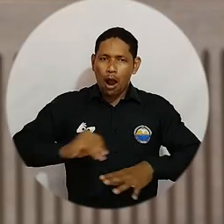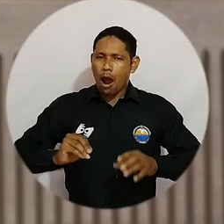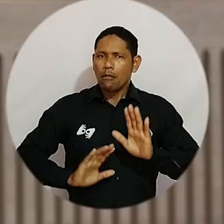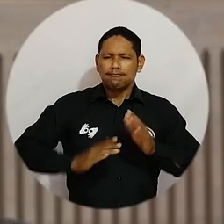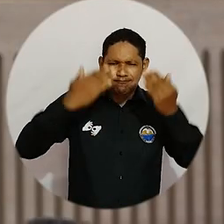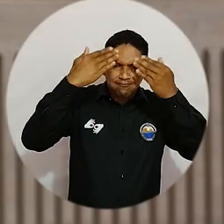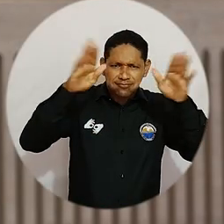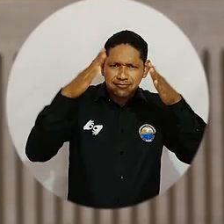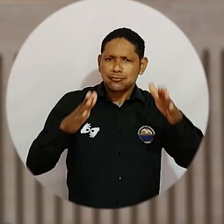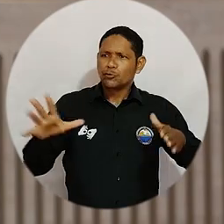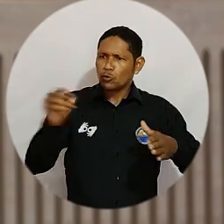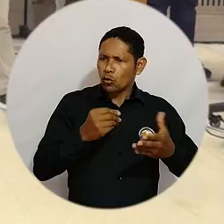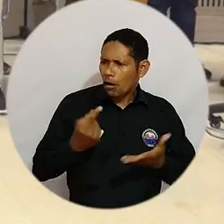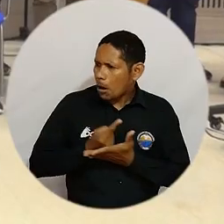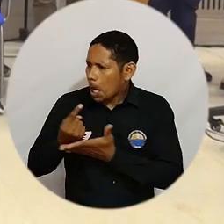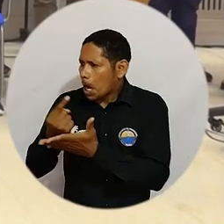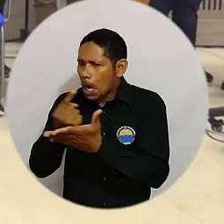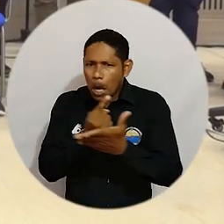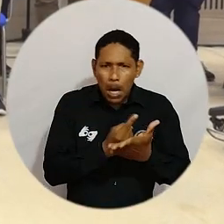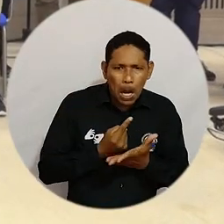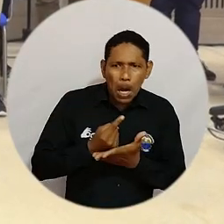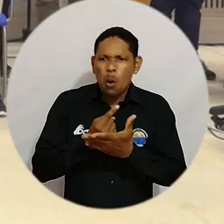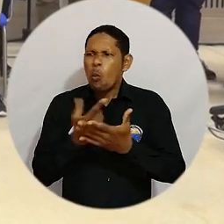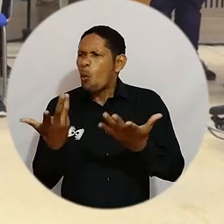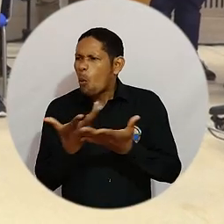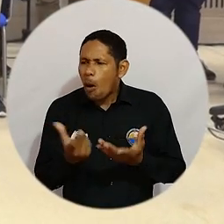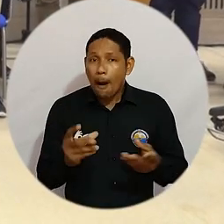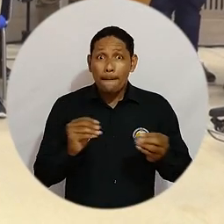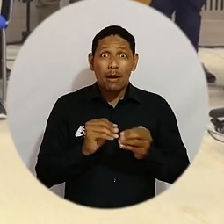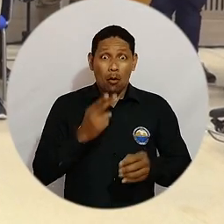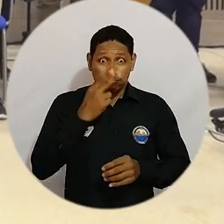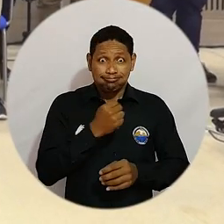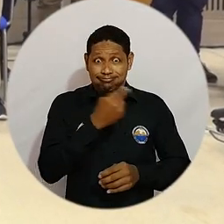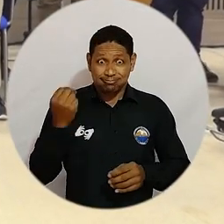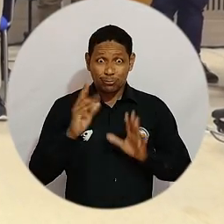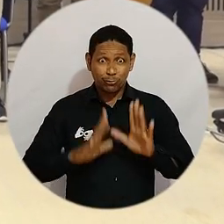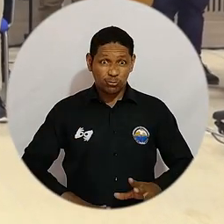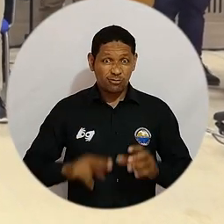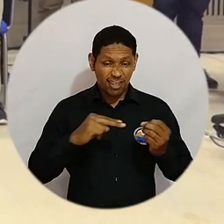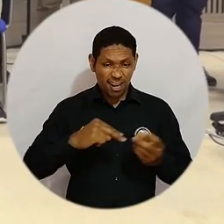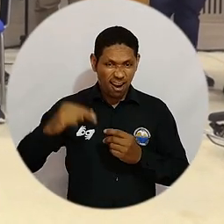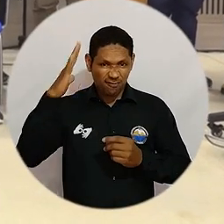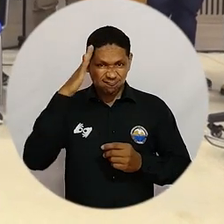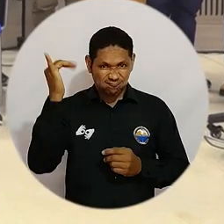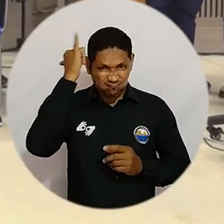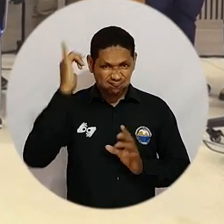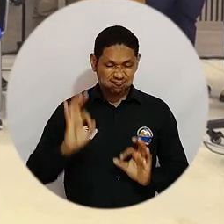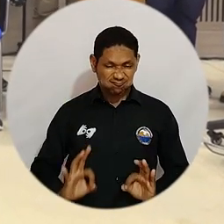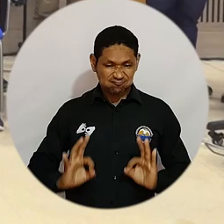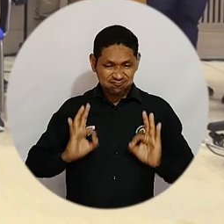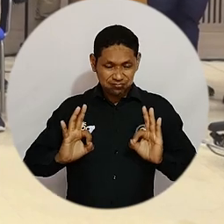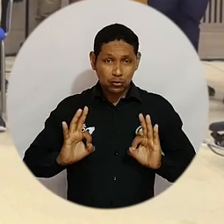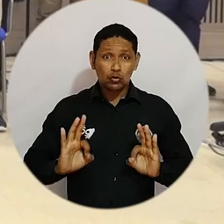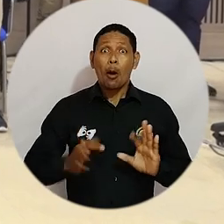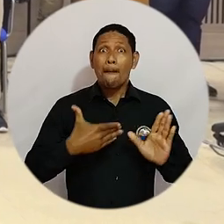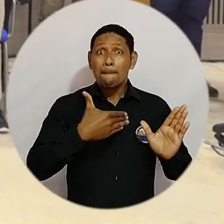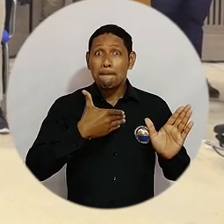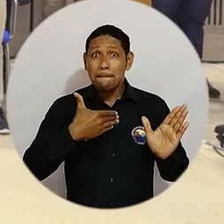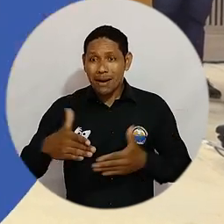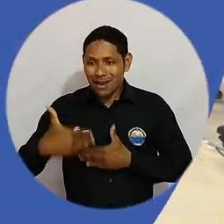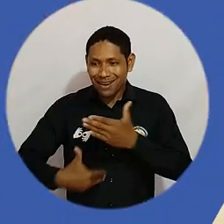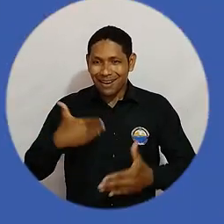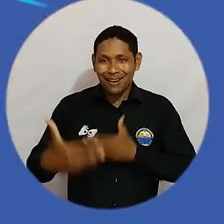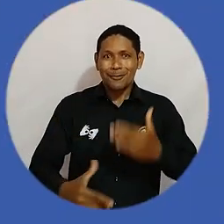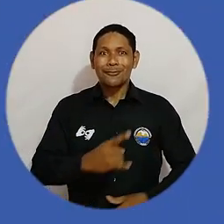democrática para encontrar entre todos alternativas que permitan mantener el compromiso con la calidad educativa, como lo consagra el Plan de Desarrollo